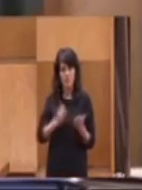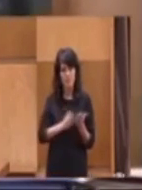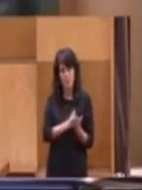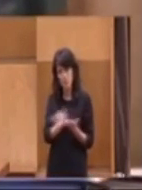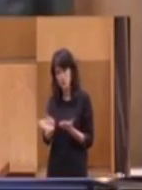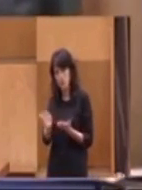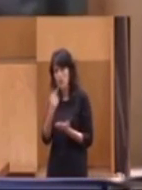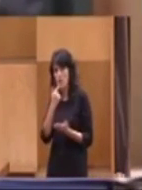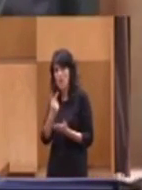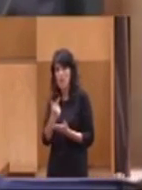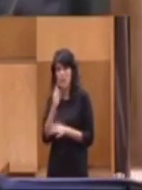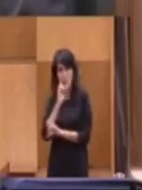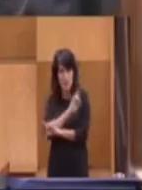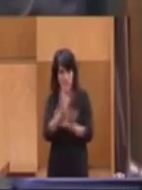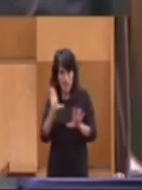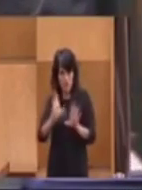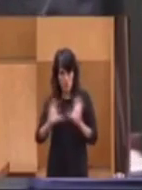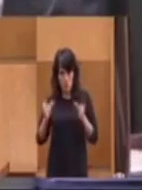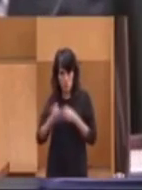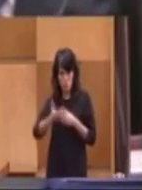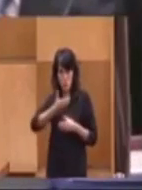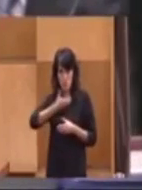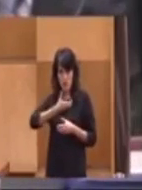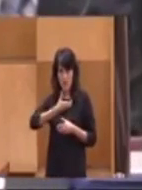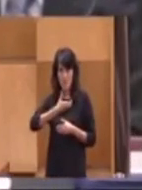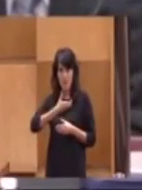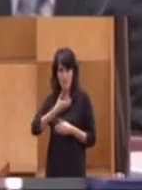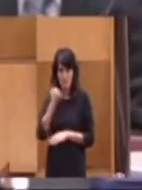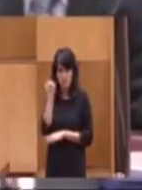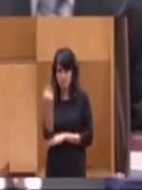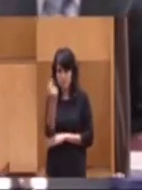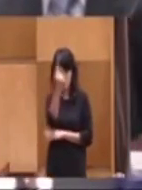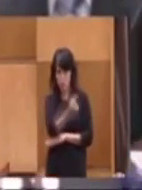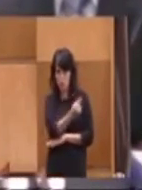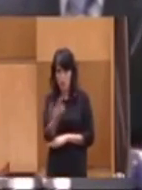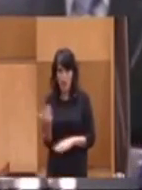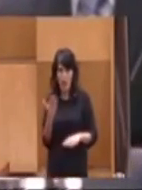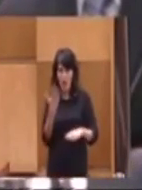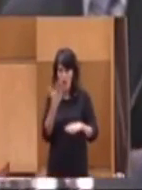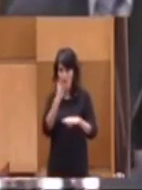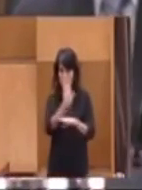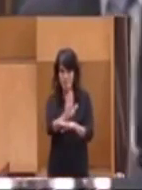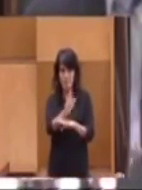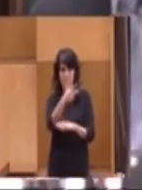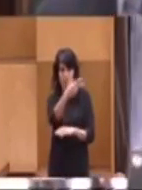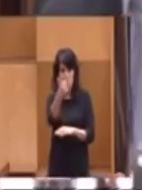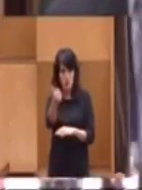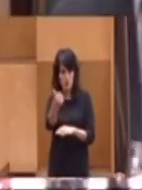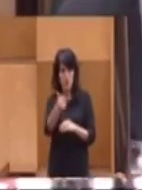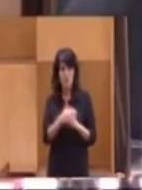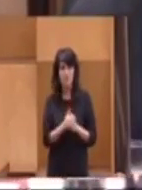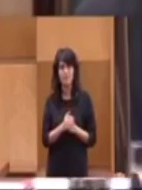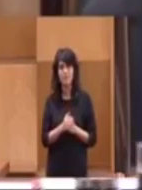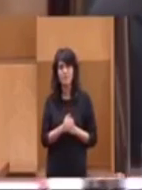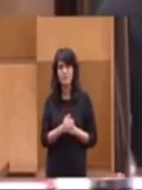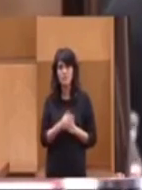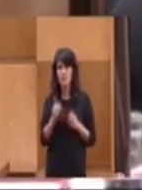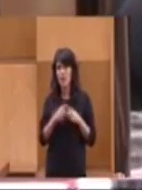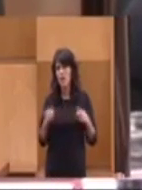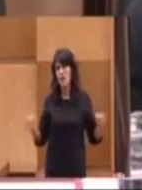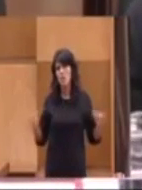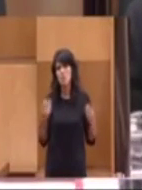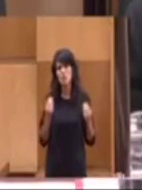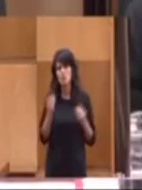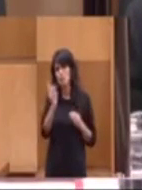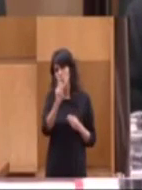ya claramente que este grupo municipal va a suscribir completamente la moción que presenta Chuntaragonesista. No me voy a